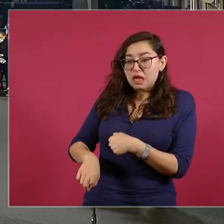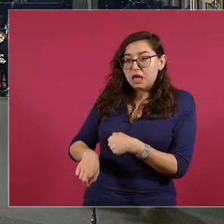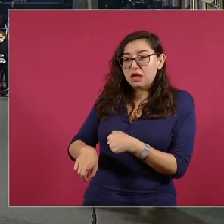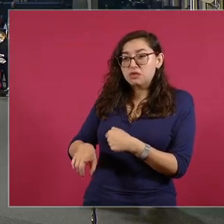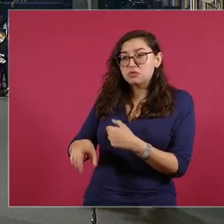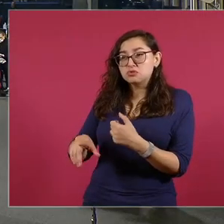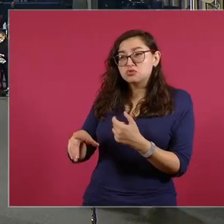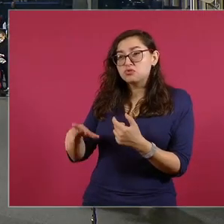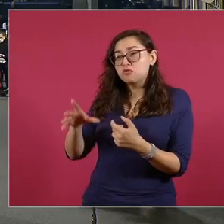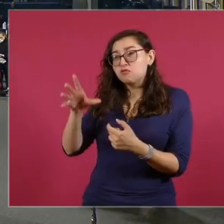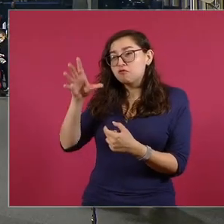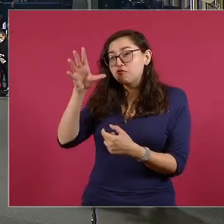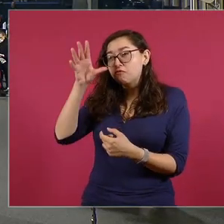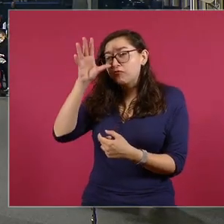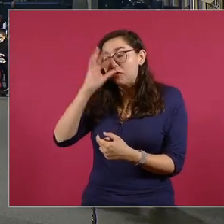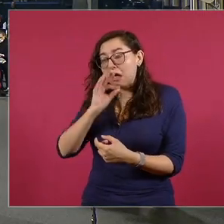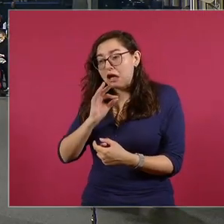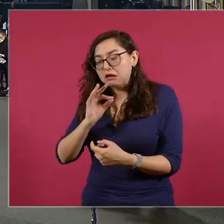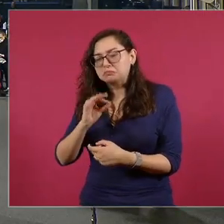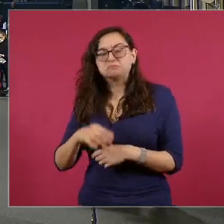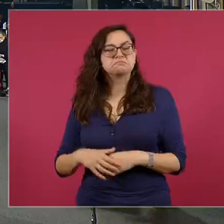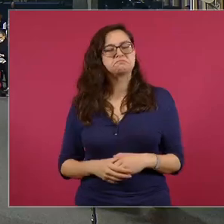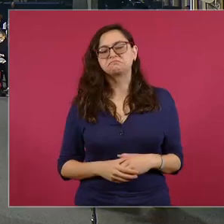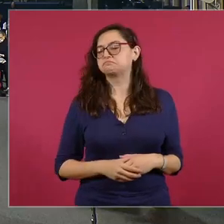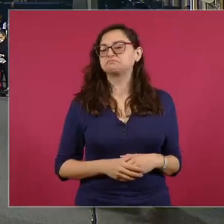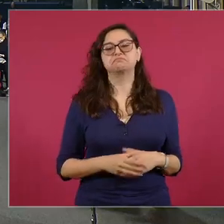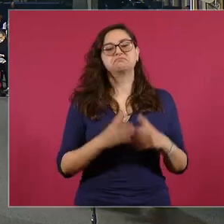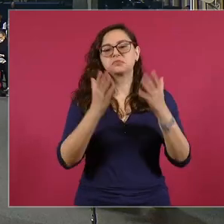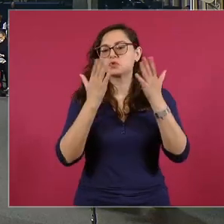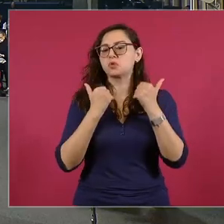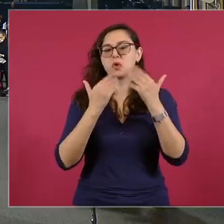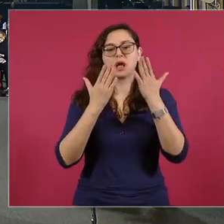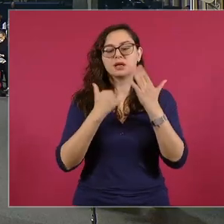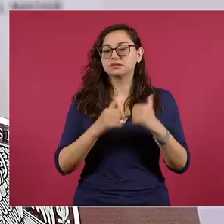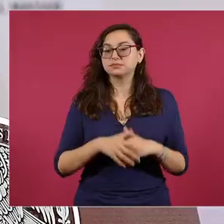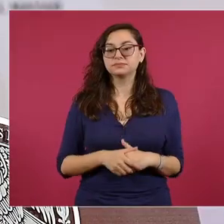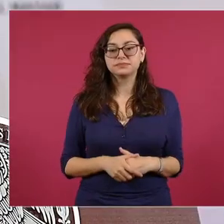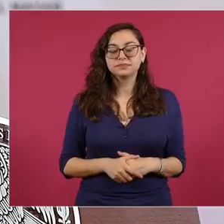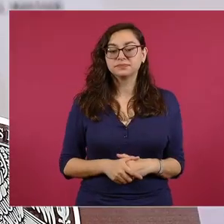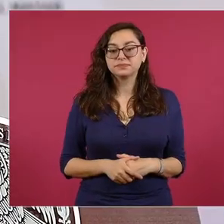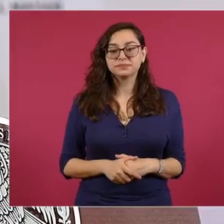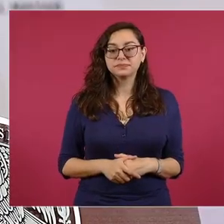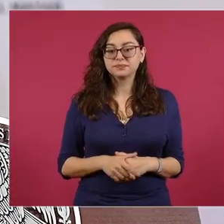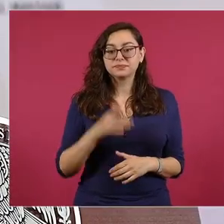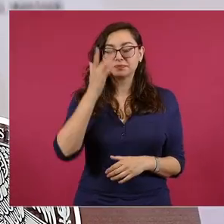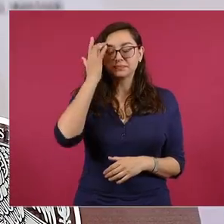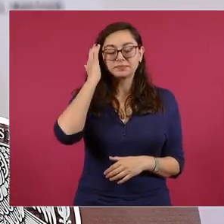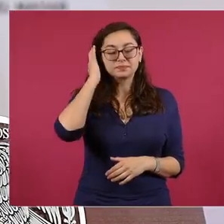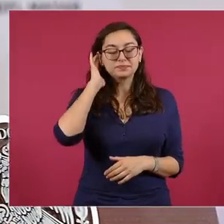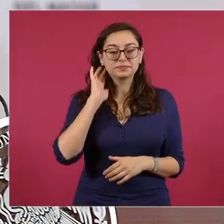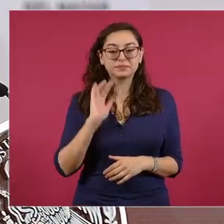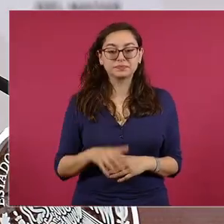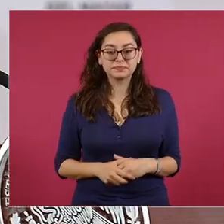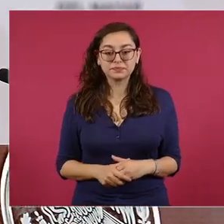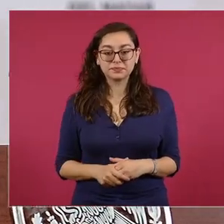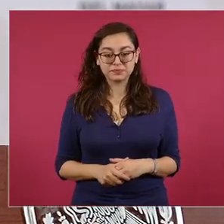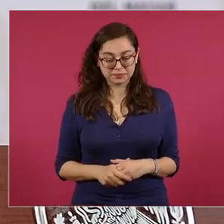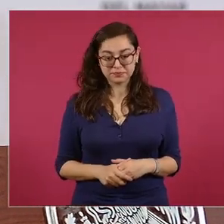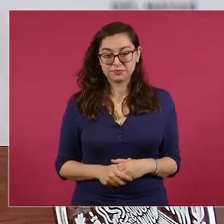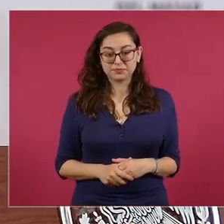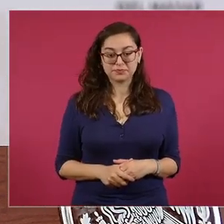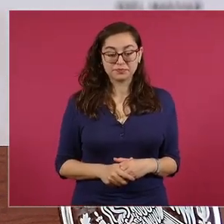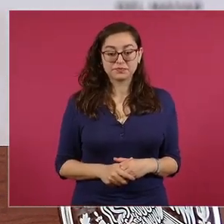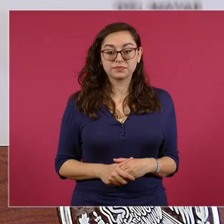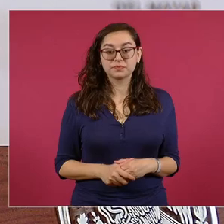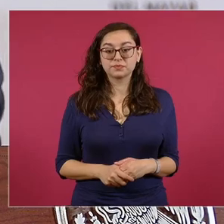afectaría o… No, no, tenemos muy